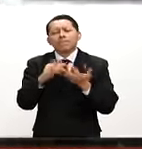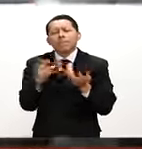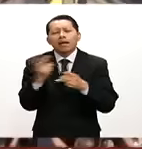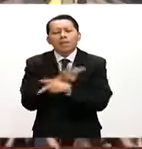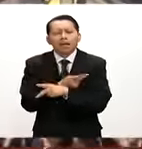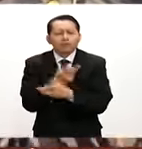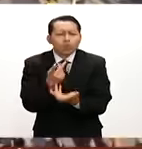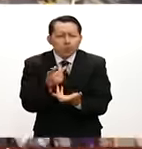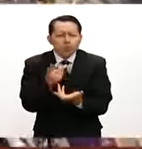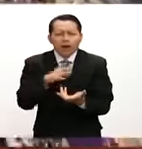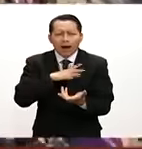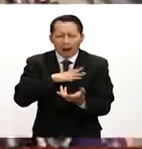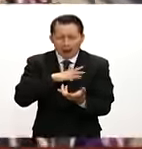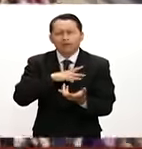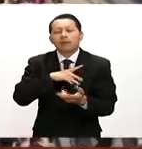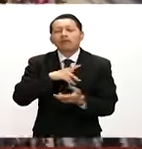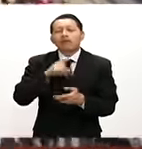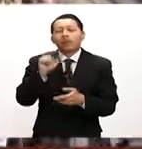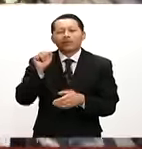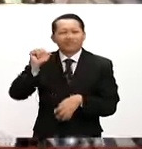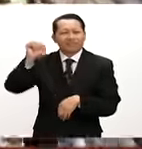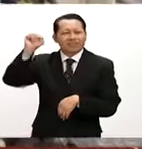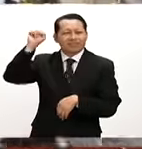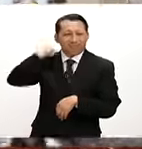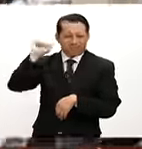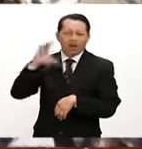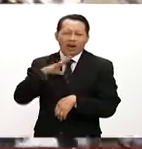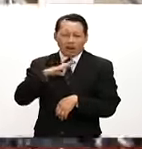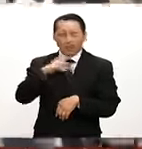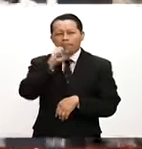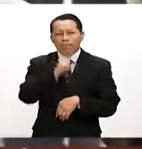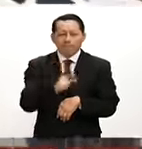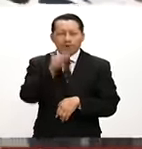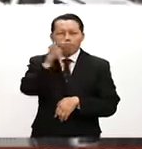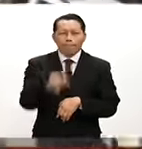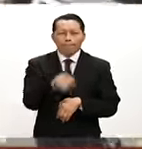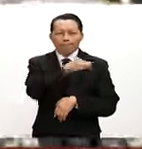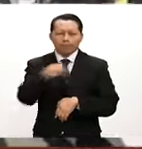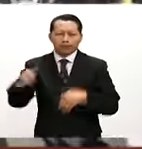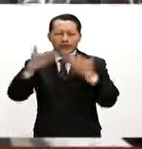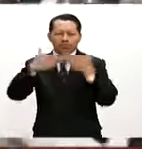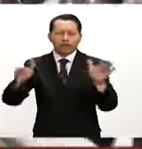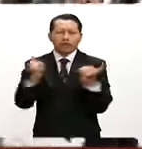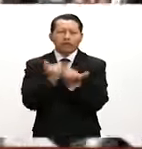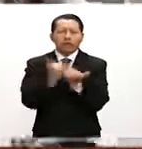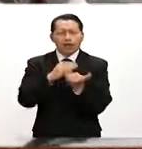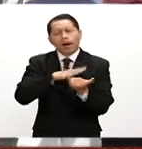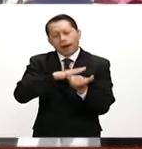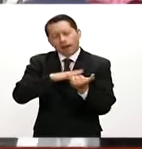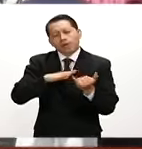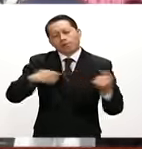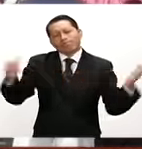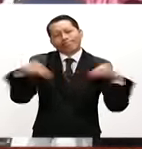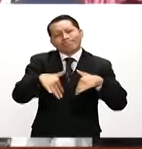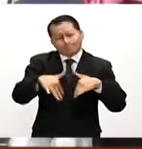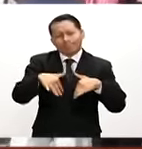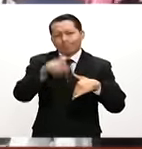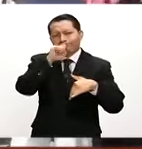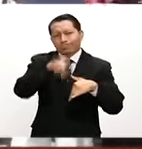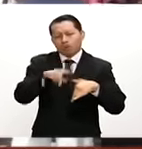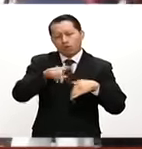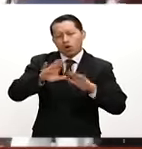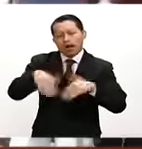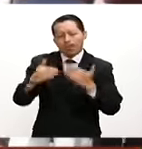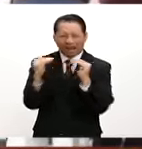sucedió la noche del sábado cuando se celebró una misa abierta seguida de una fiesta popular afuera precisamente de la